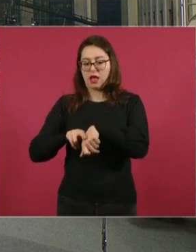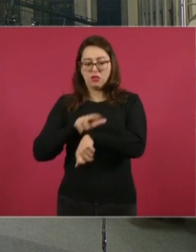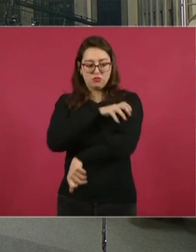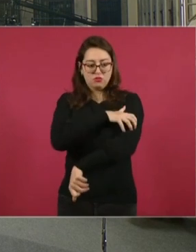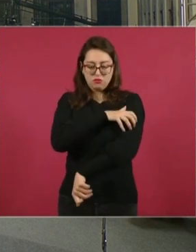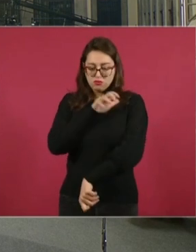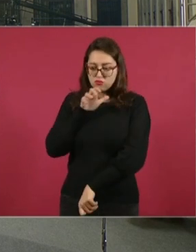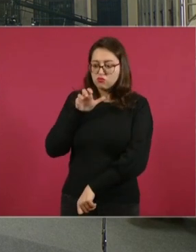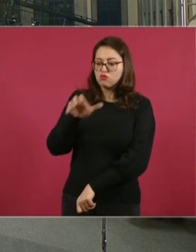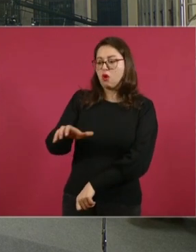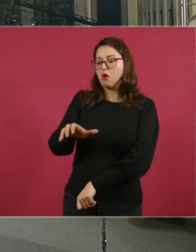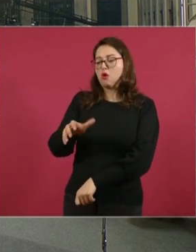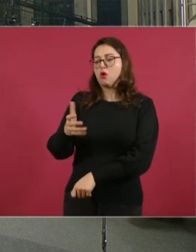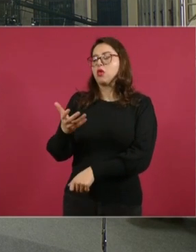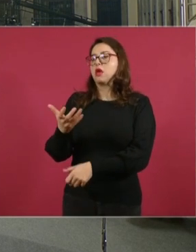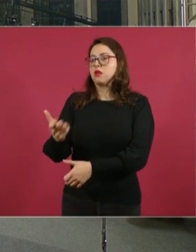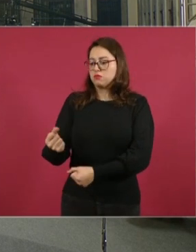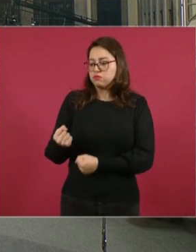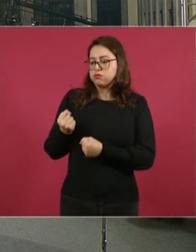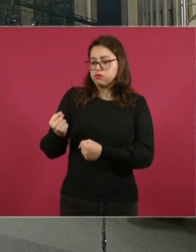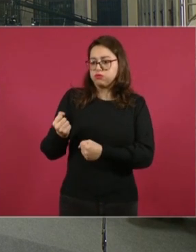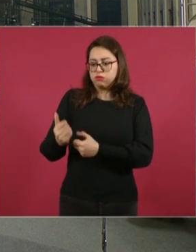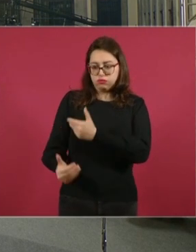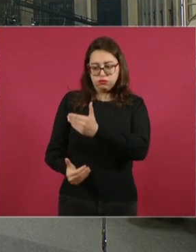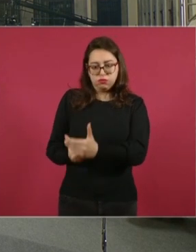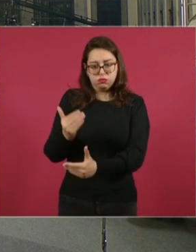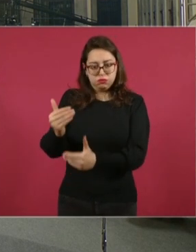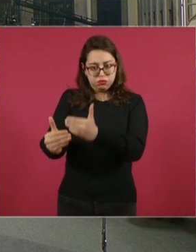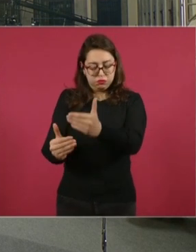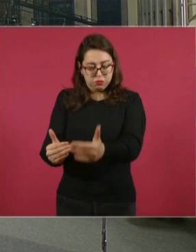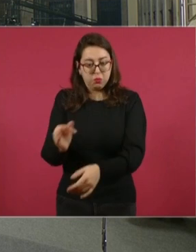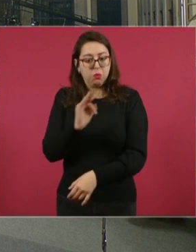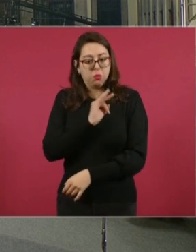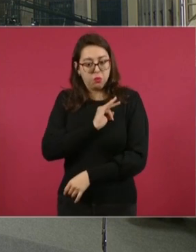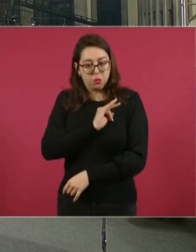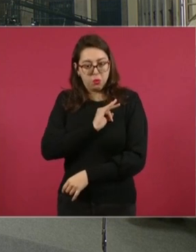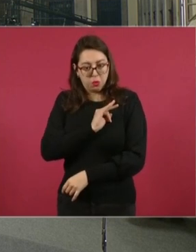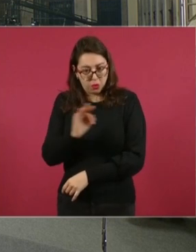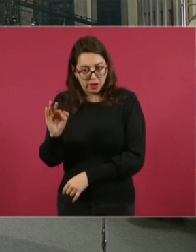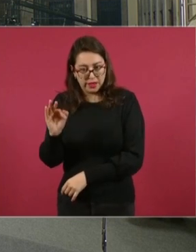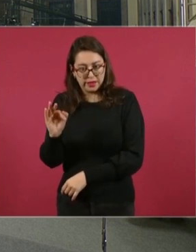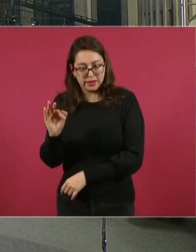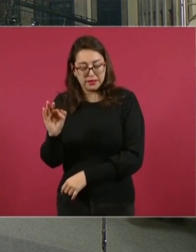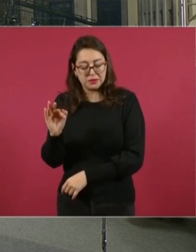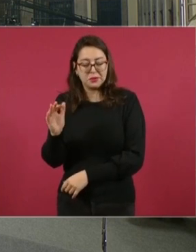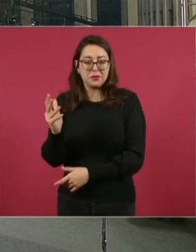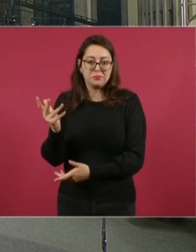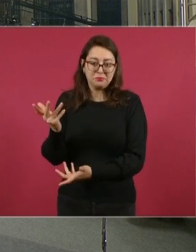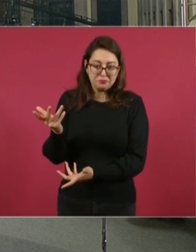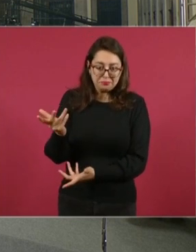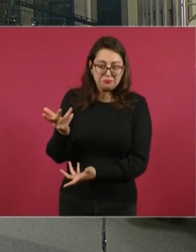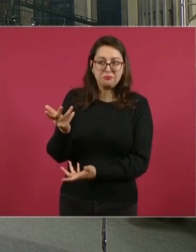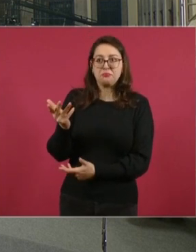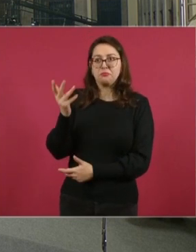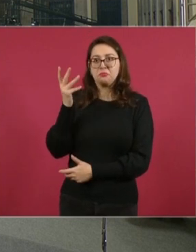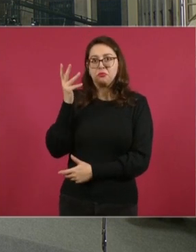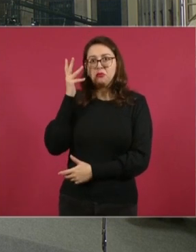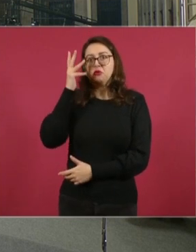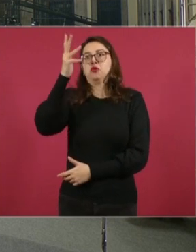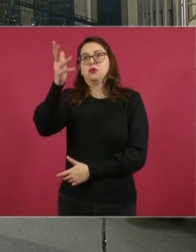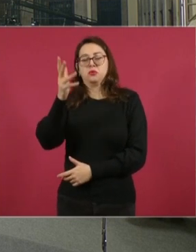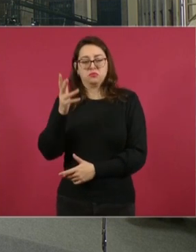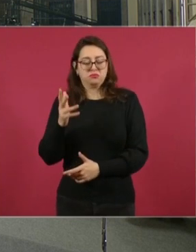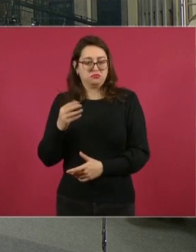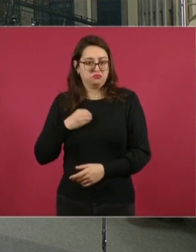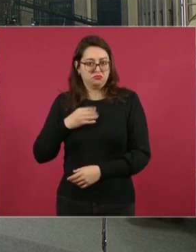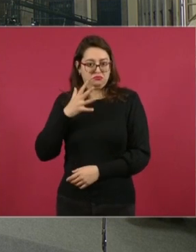justamente para que puedan progresar y que puedan tener justamente estas aspiraciones de bienestar.